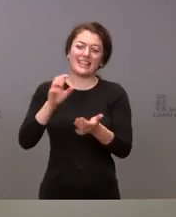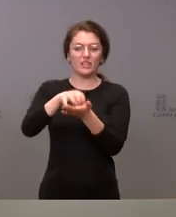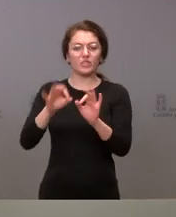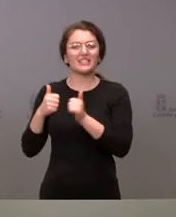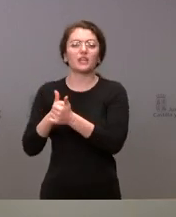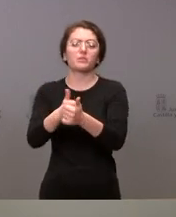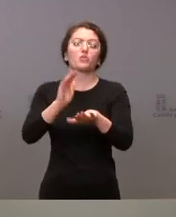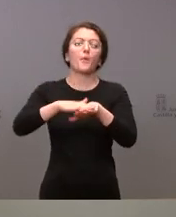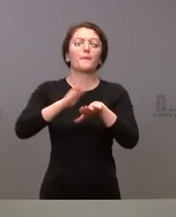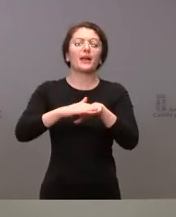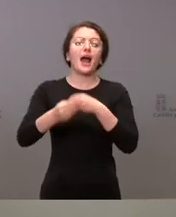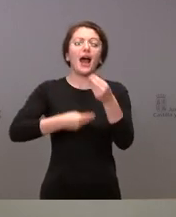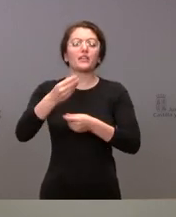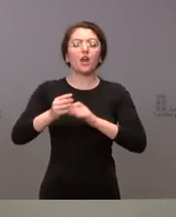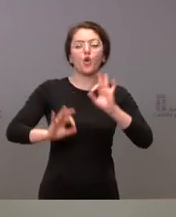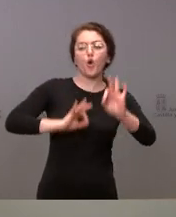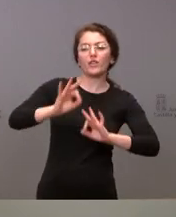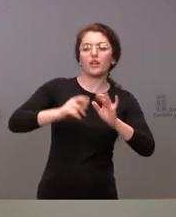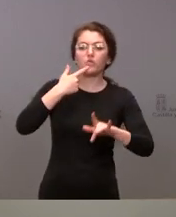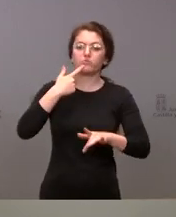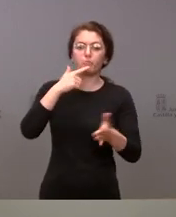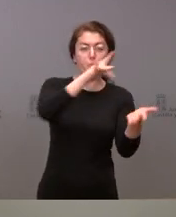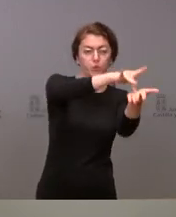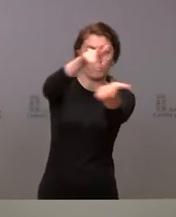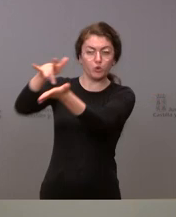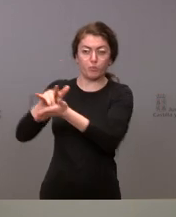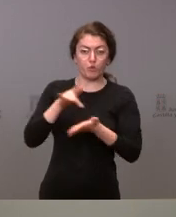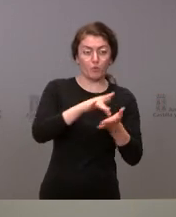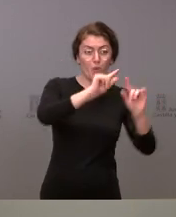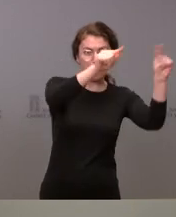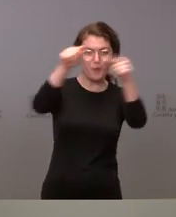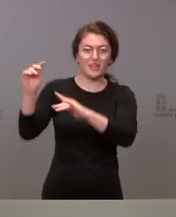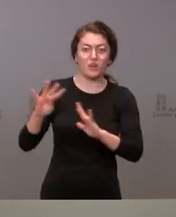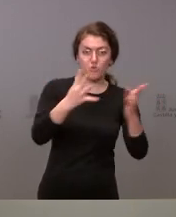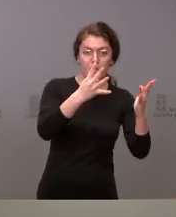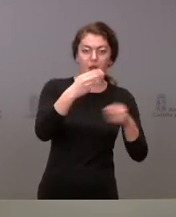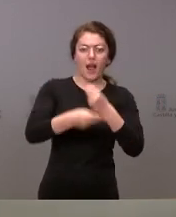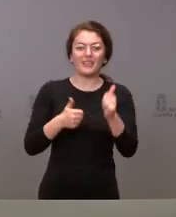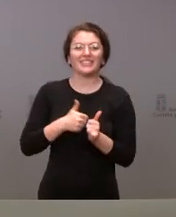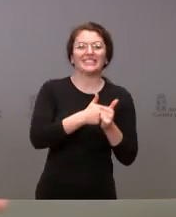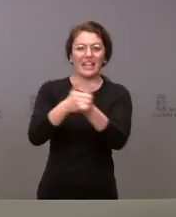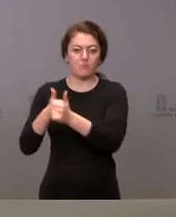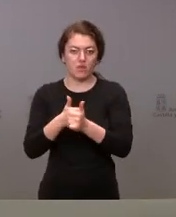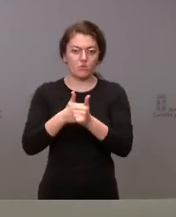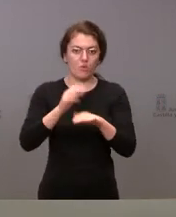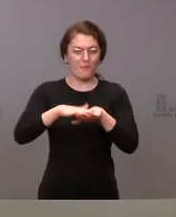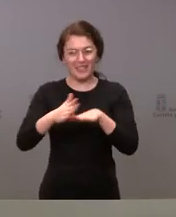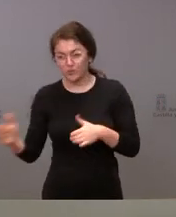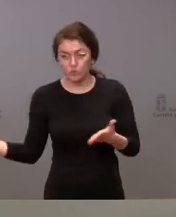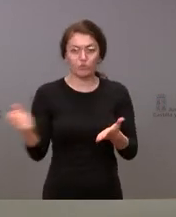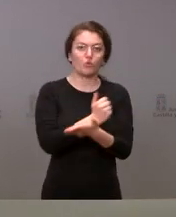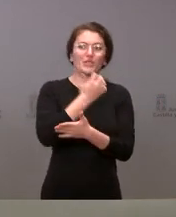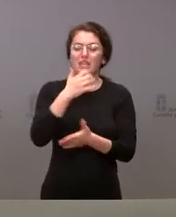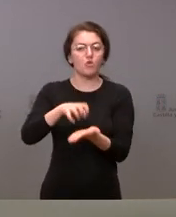se va a hacer la coordinación con todos los puntos de control periférico de las nueve provincias, haciendo un seguimiento a nivel regional de todo tipo de